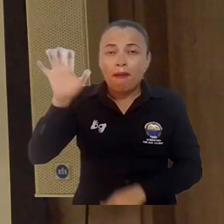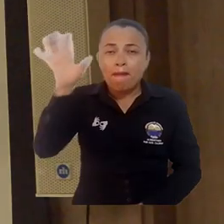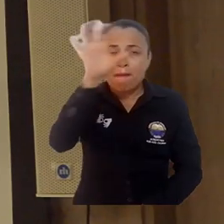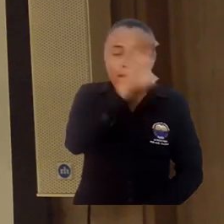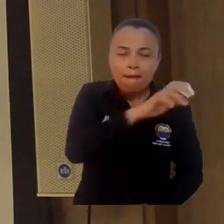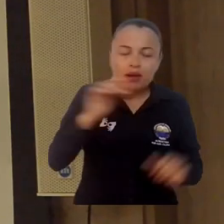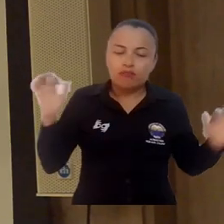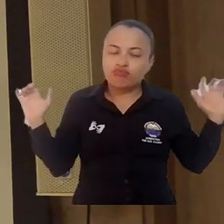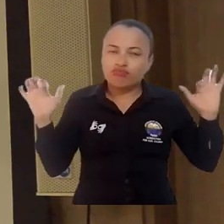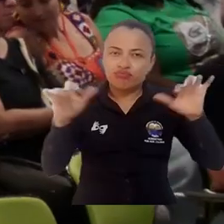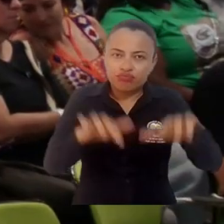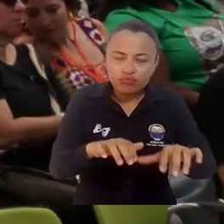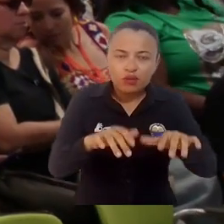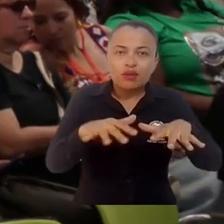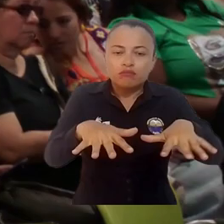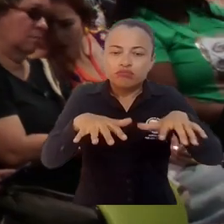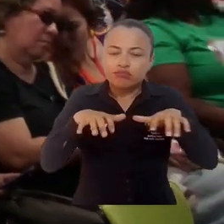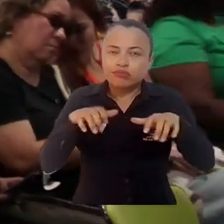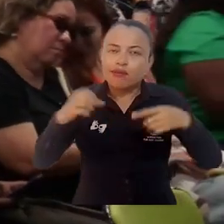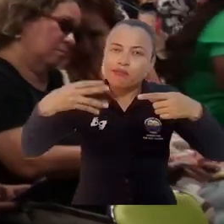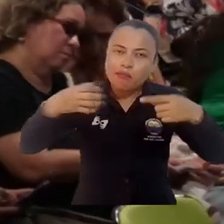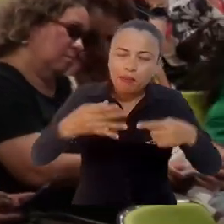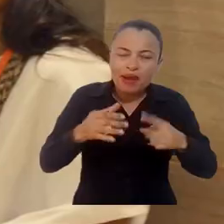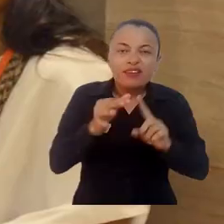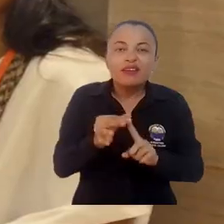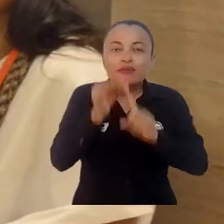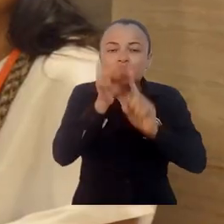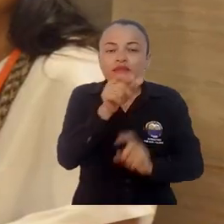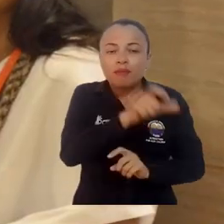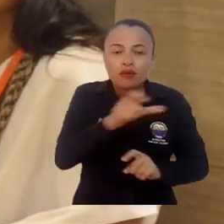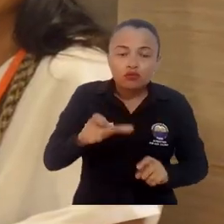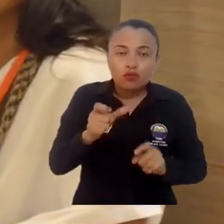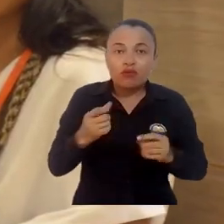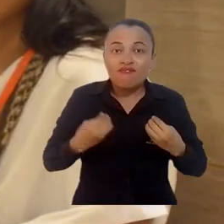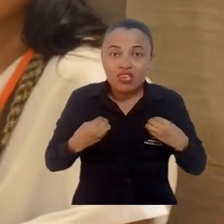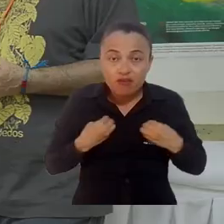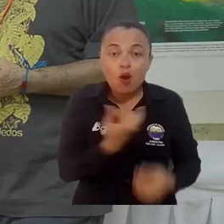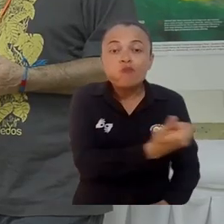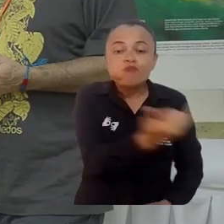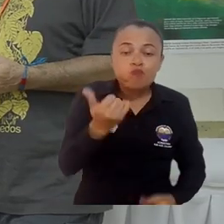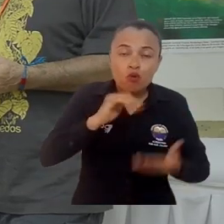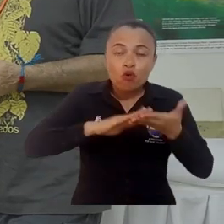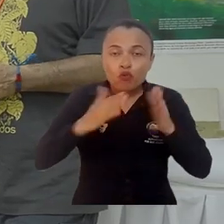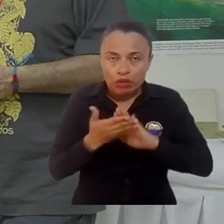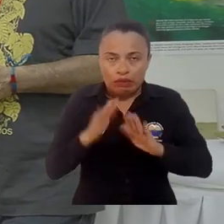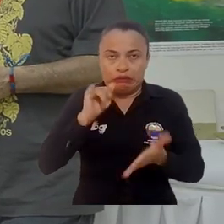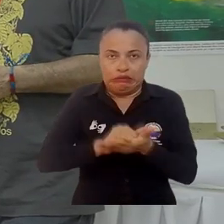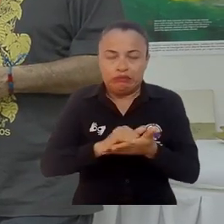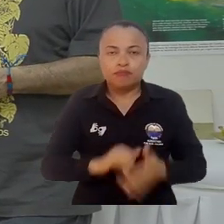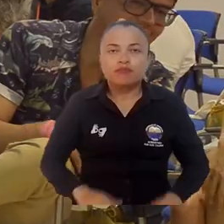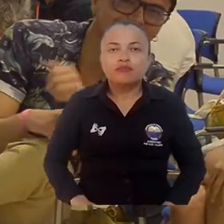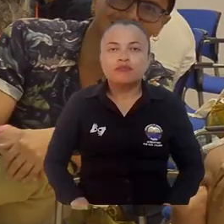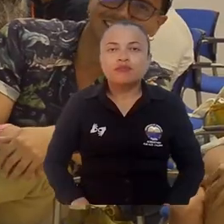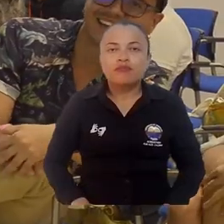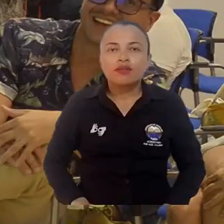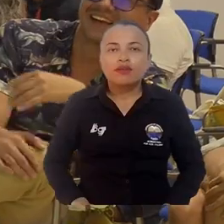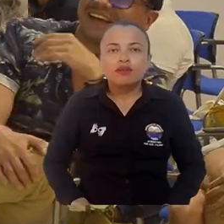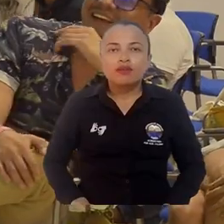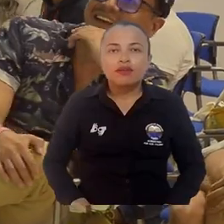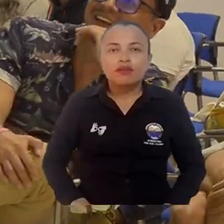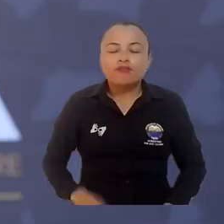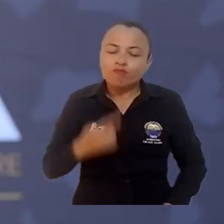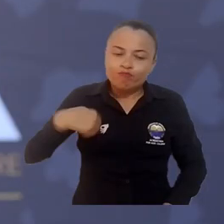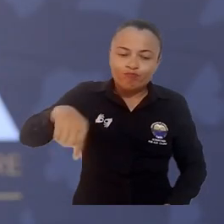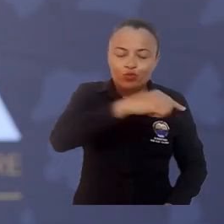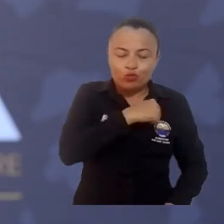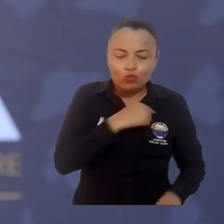de diferentes países, se reunieron en el evento que dio especial participación a los pobladores locales y comunidades. En la medida que nosotros